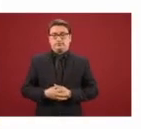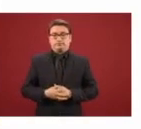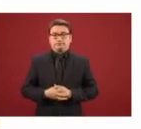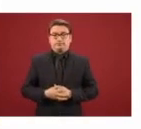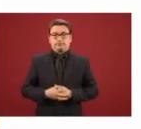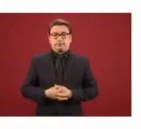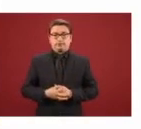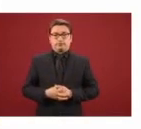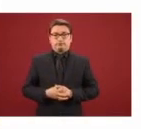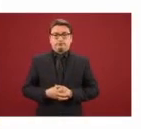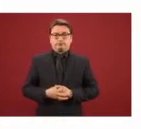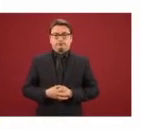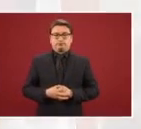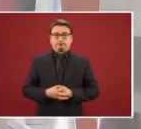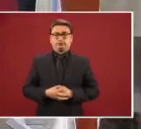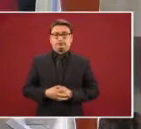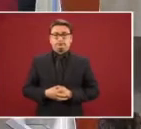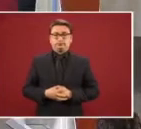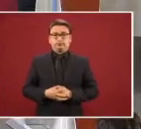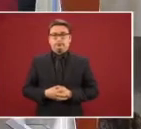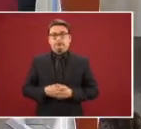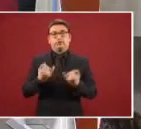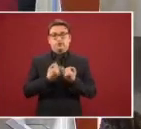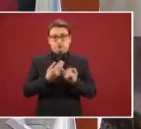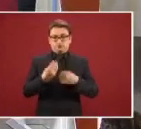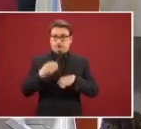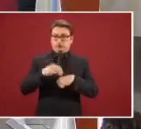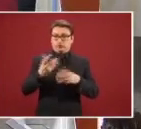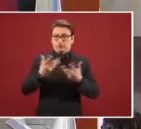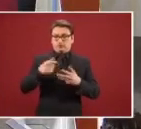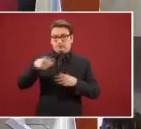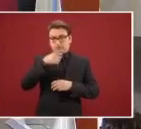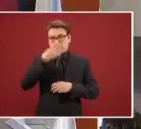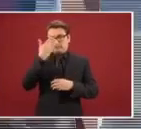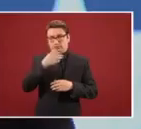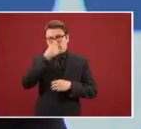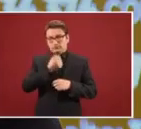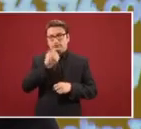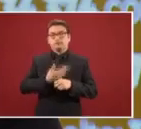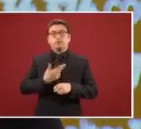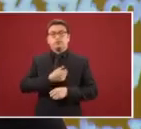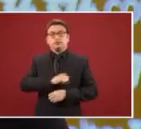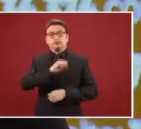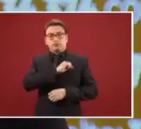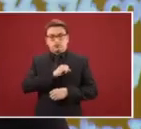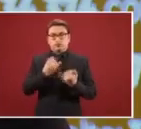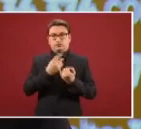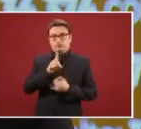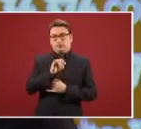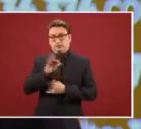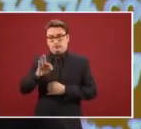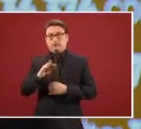Habría que añadir las acciones del sector salud y del DIF. La Secretaría de Salud